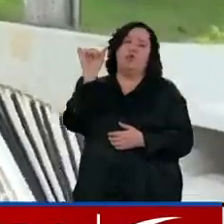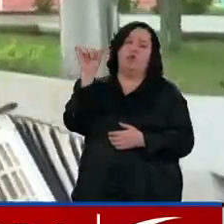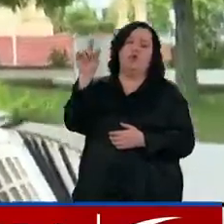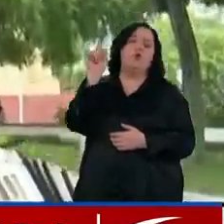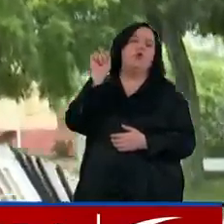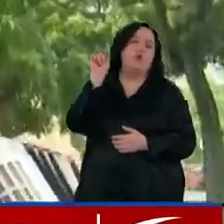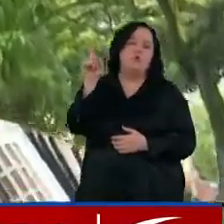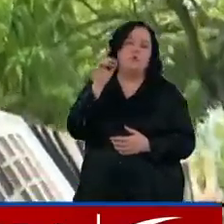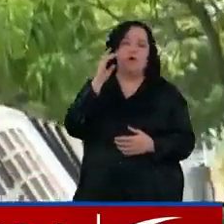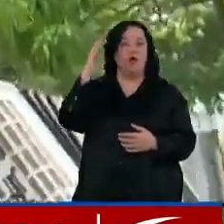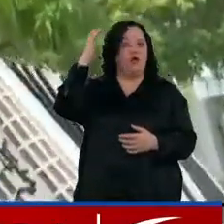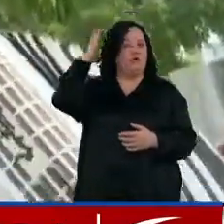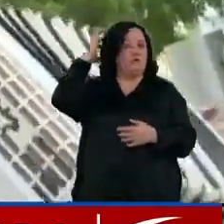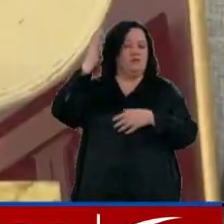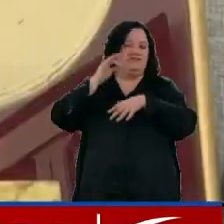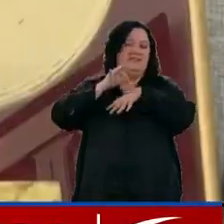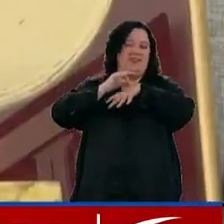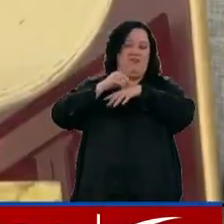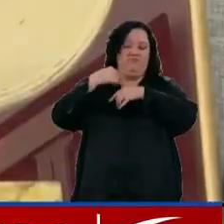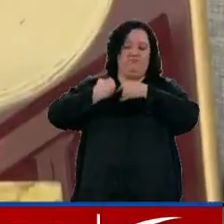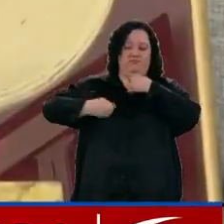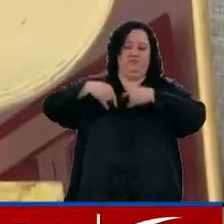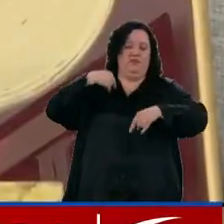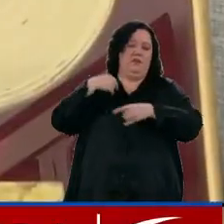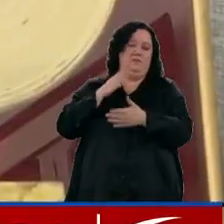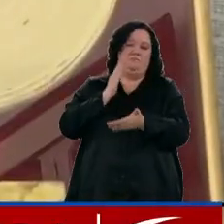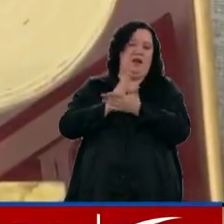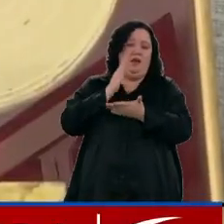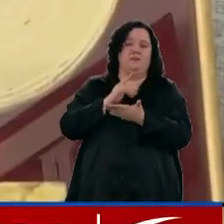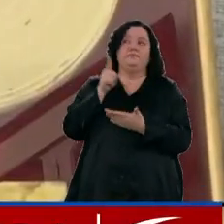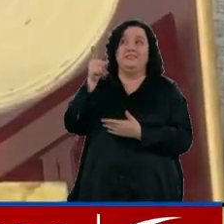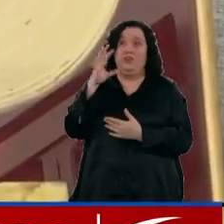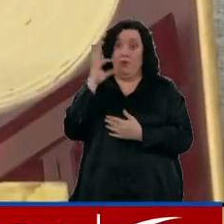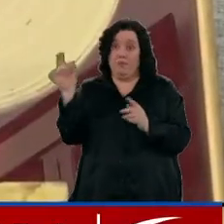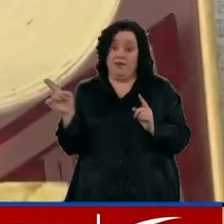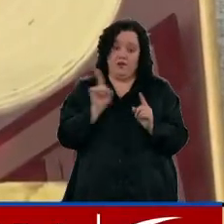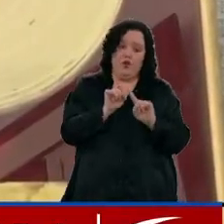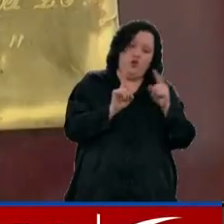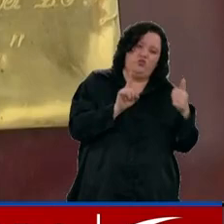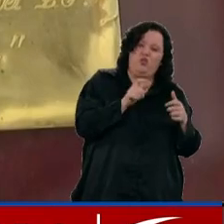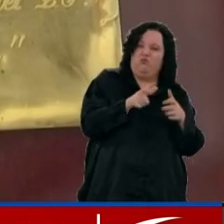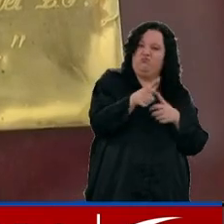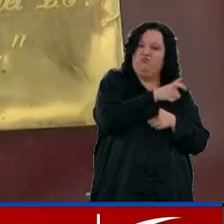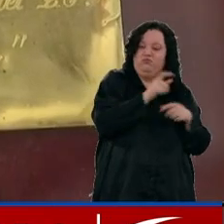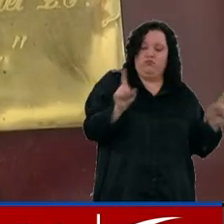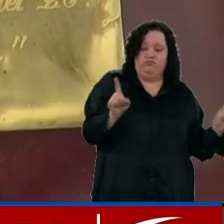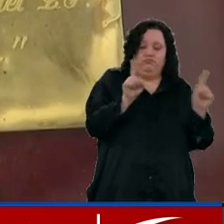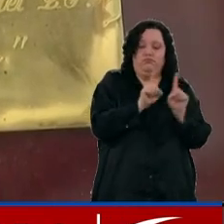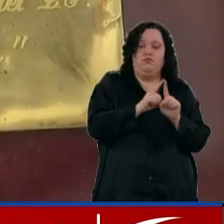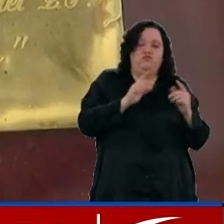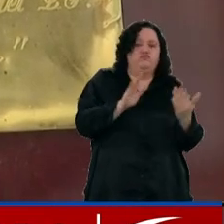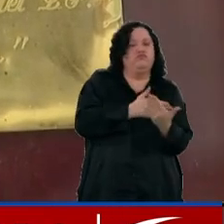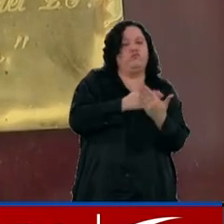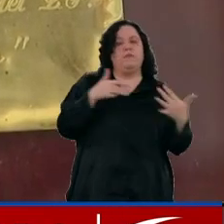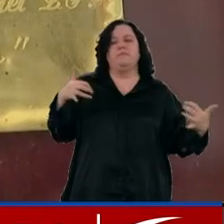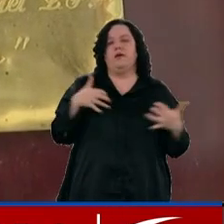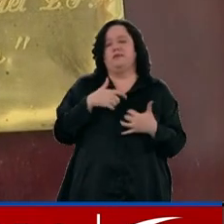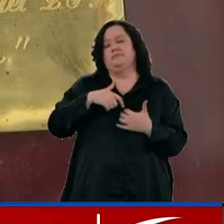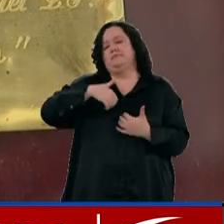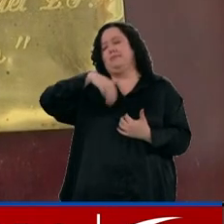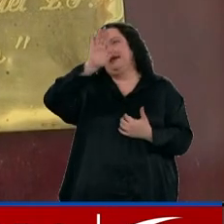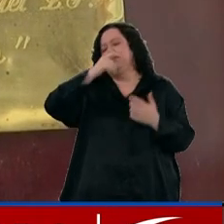sufrir un accidente cerebrovascular. Rafael Ricardo formó, al lado de Otto Serge, uno de los dúos de música vallenata más